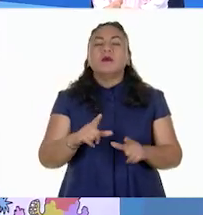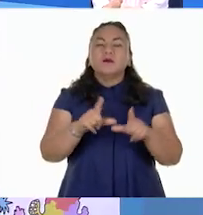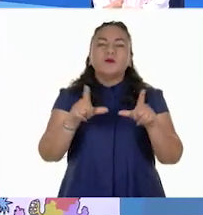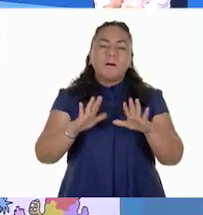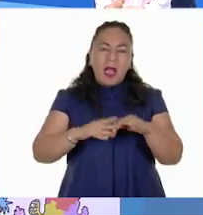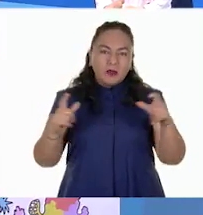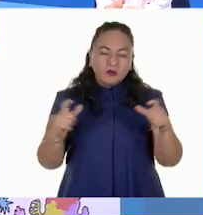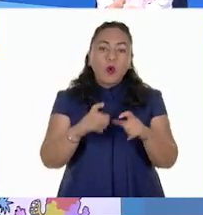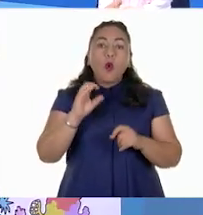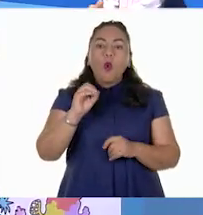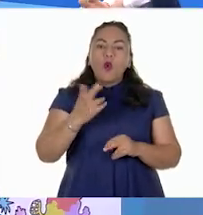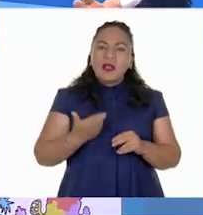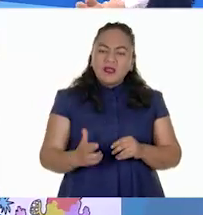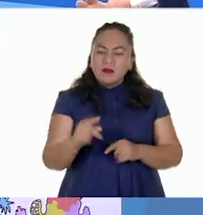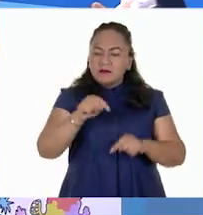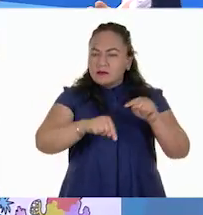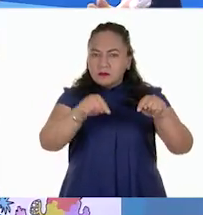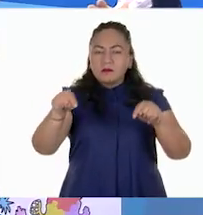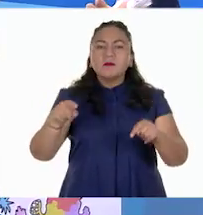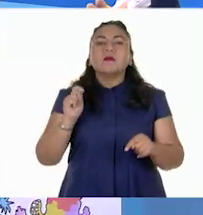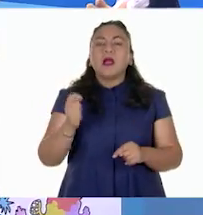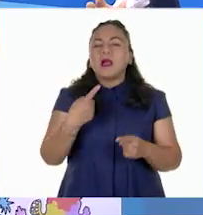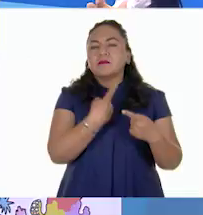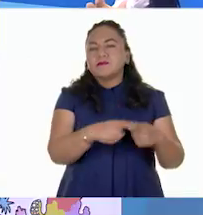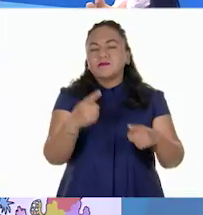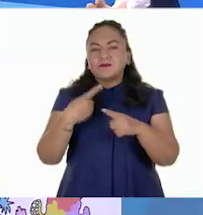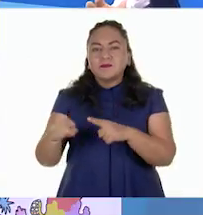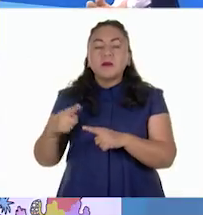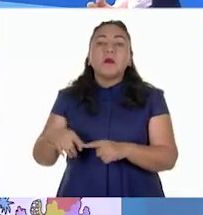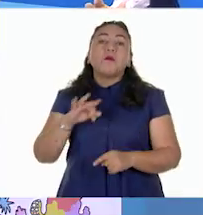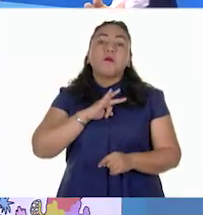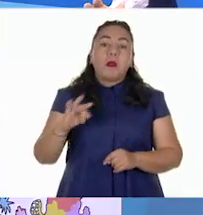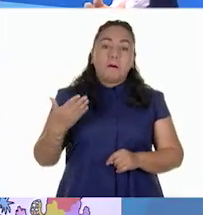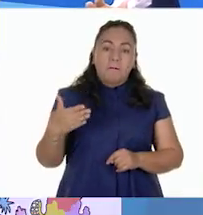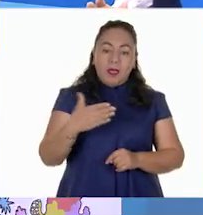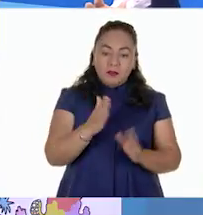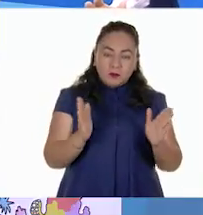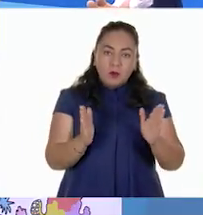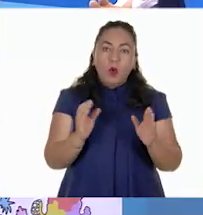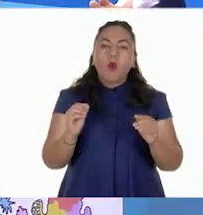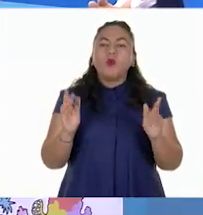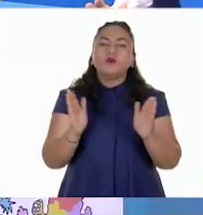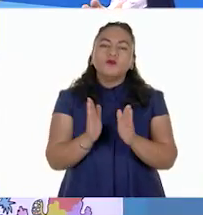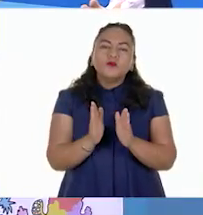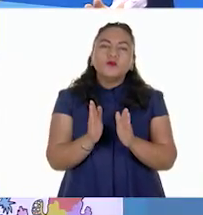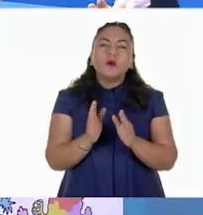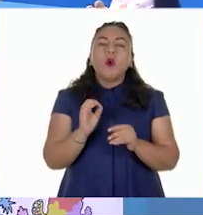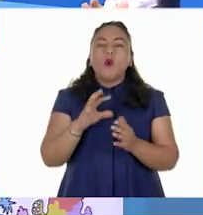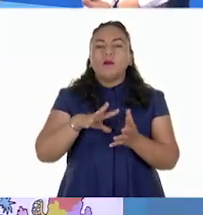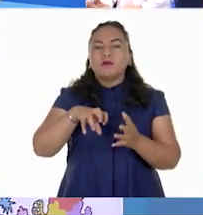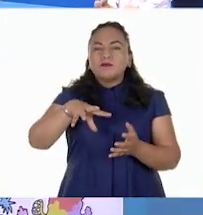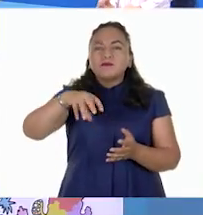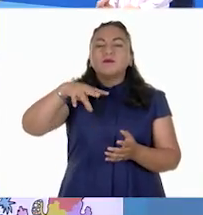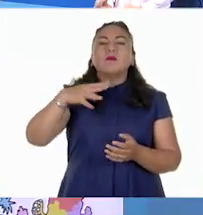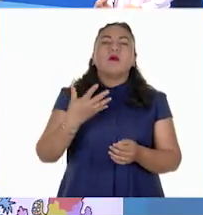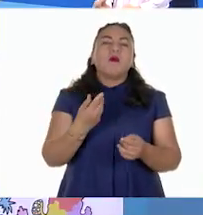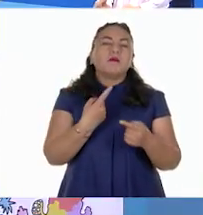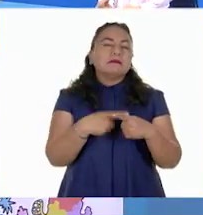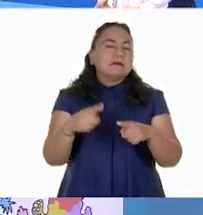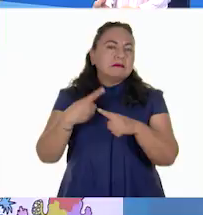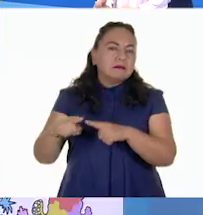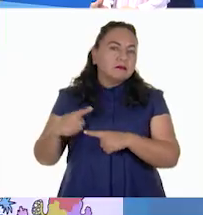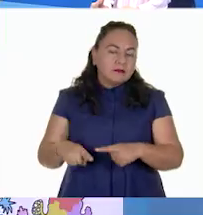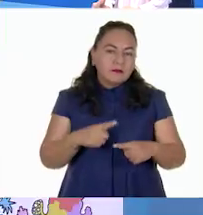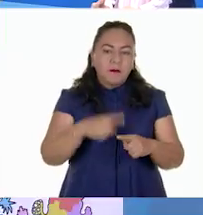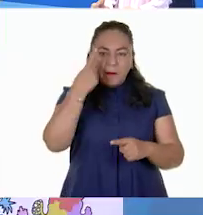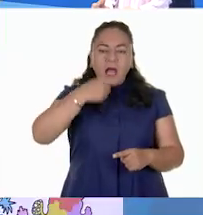otros cuerpos de agua. Me refiero a productos diversos porque pueden ser peces, crustáceos, moluscos y otros que son